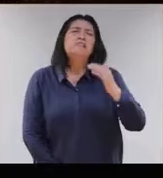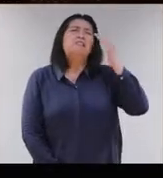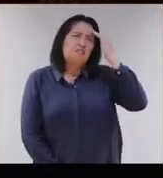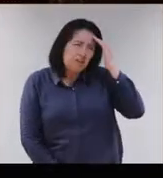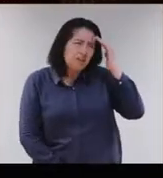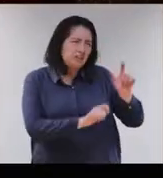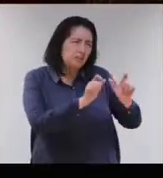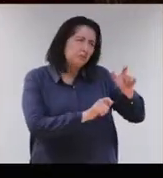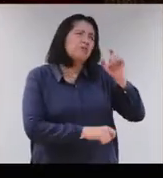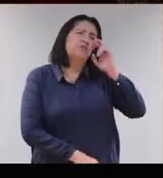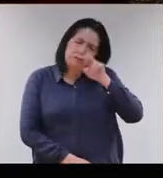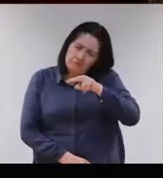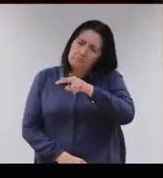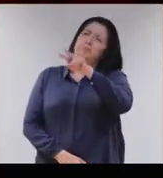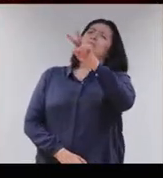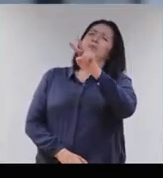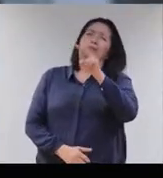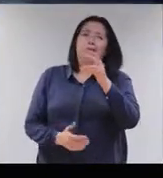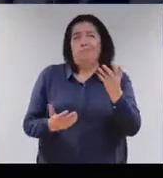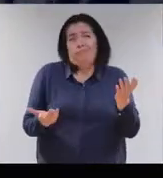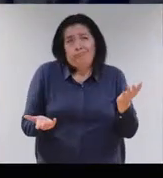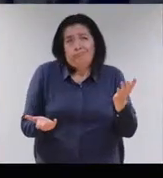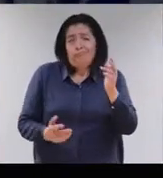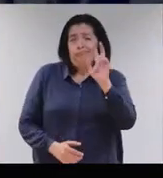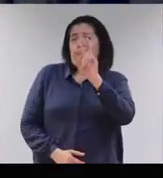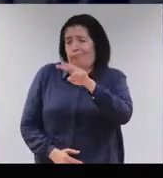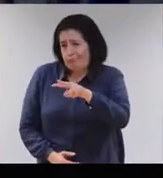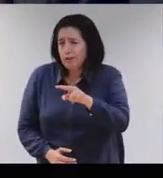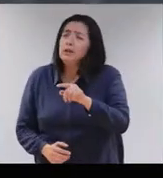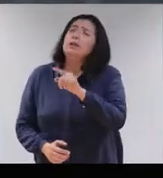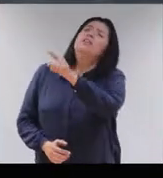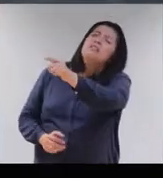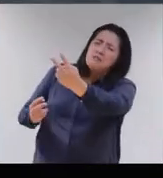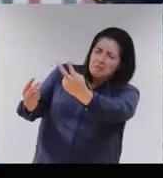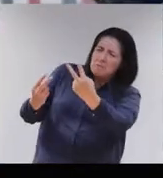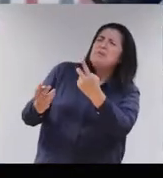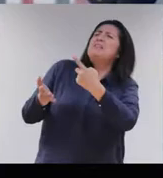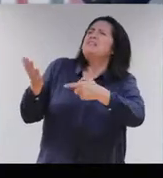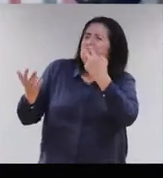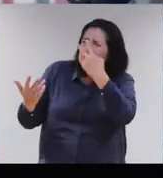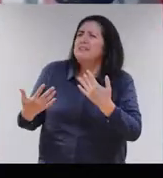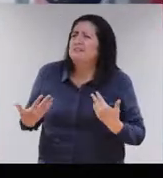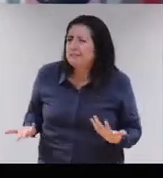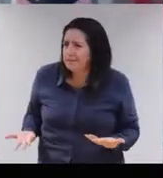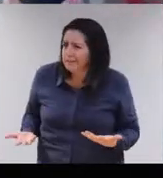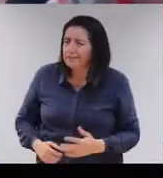Sé que a veces vemos solo la punta del iceberg, pero a veces no es tan grande. ¿Qué ves cuando me ves?